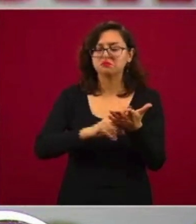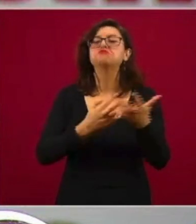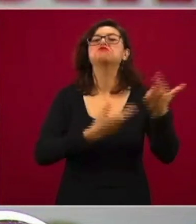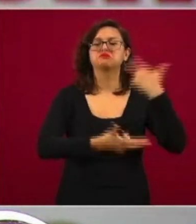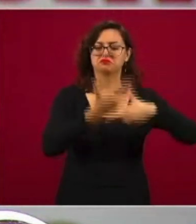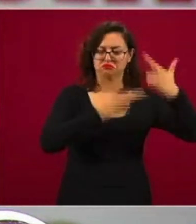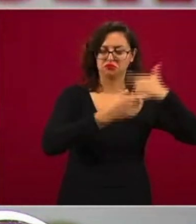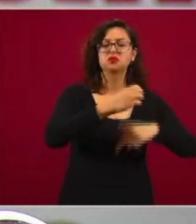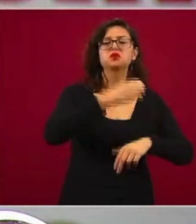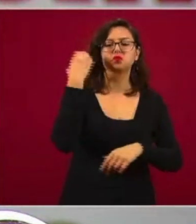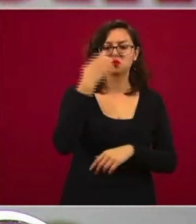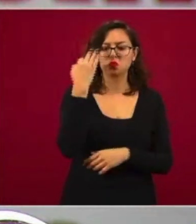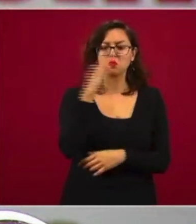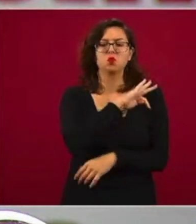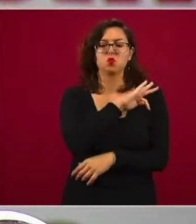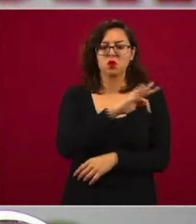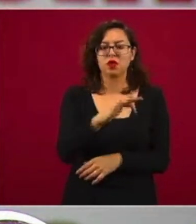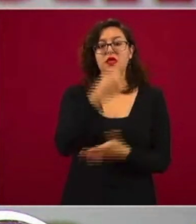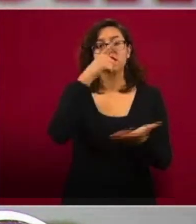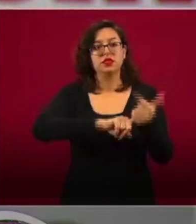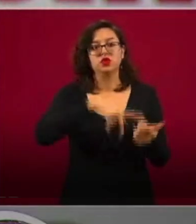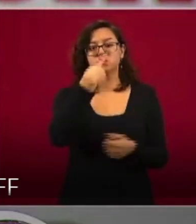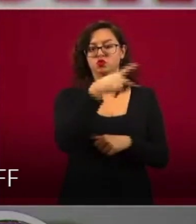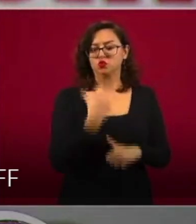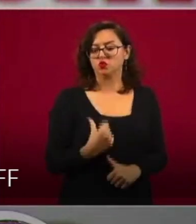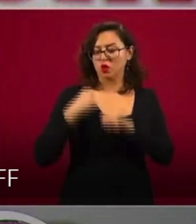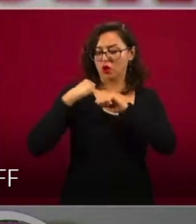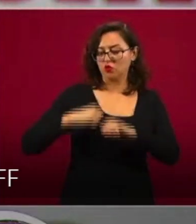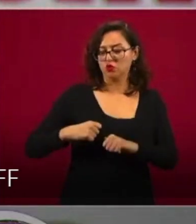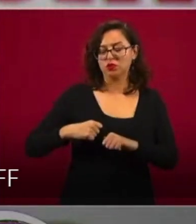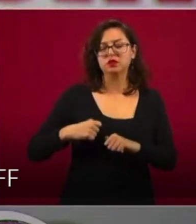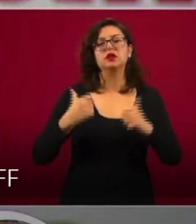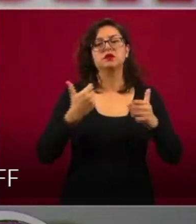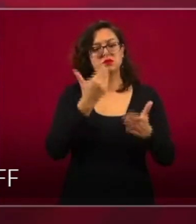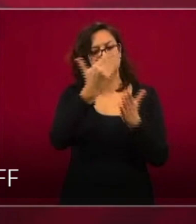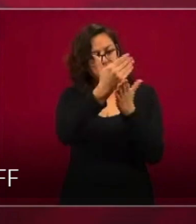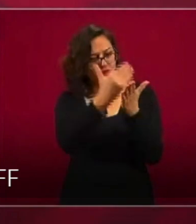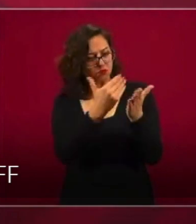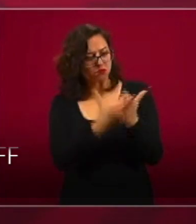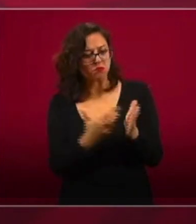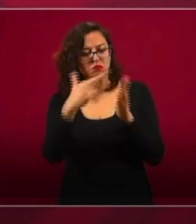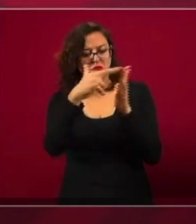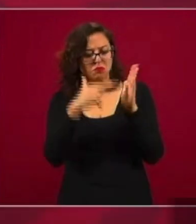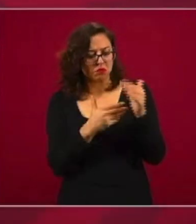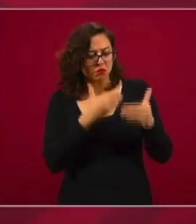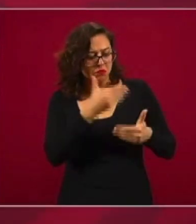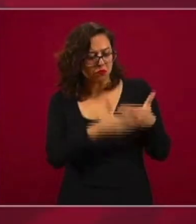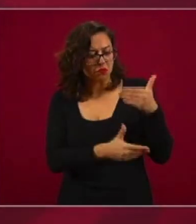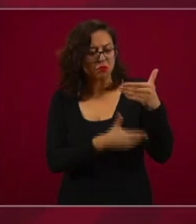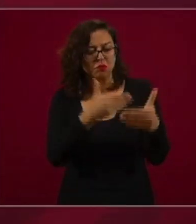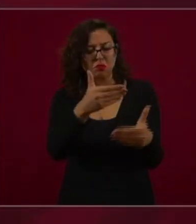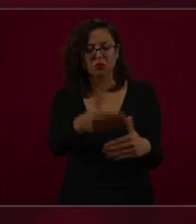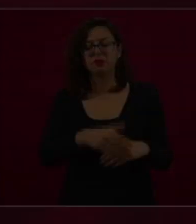protocolos de las autoridades correspondientes y las nuevas intervenciones que ya hemos comunicado. Gracias.